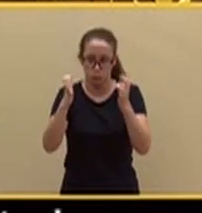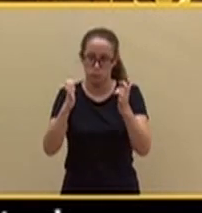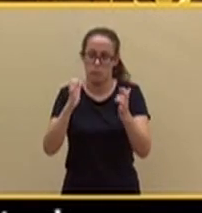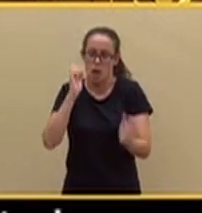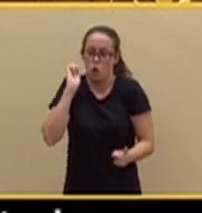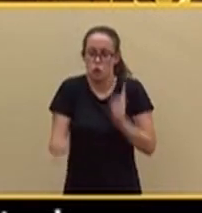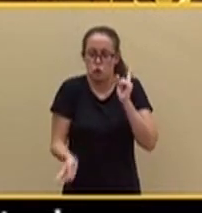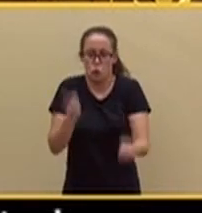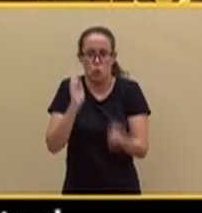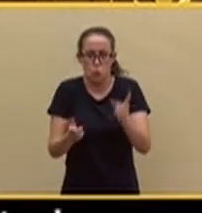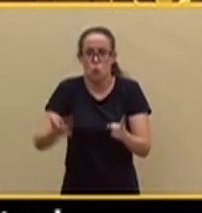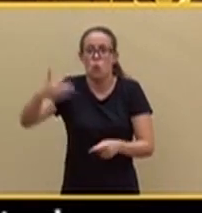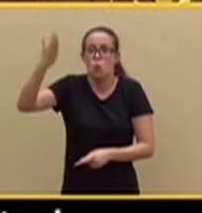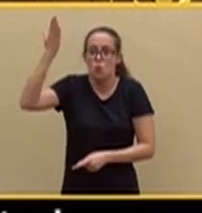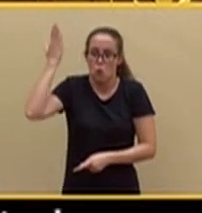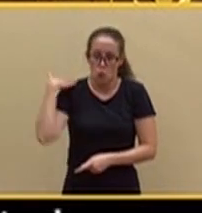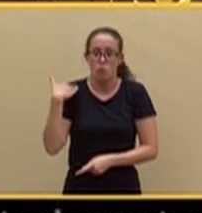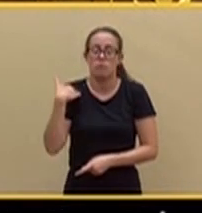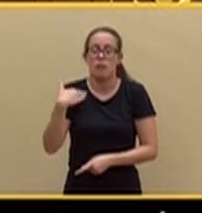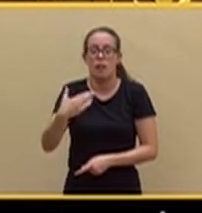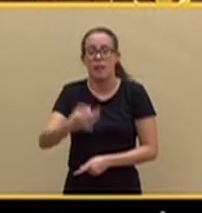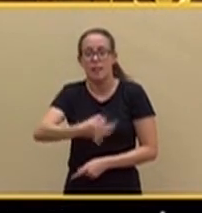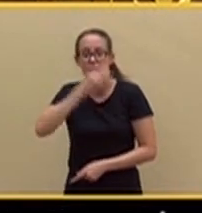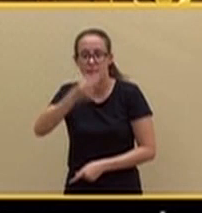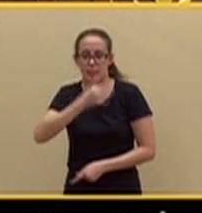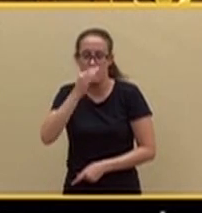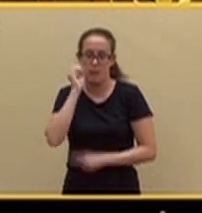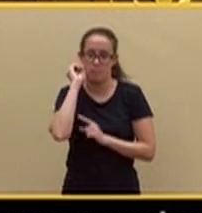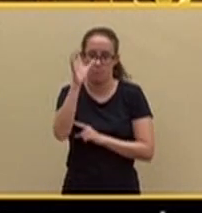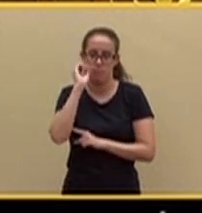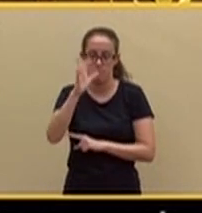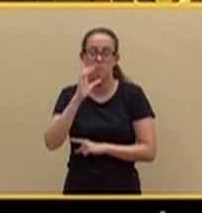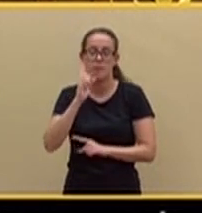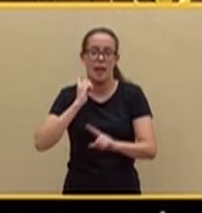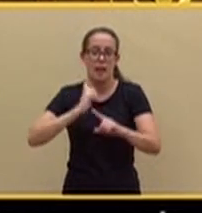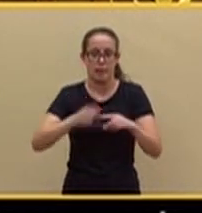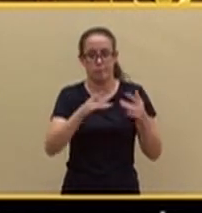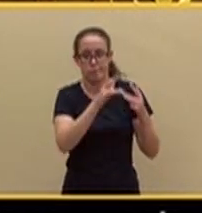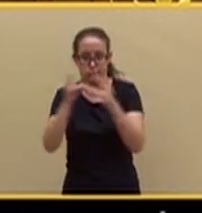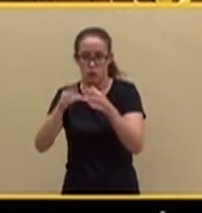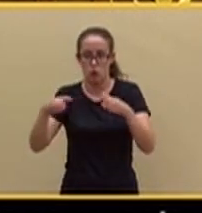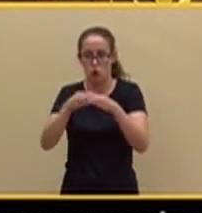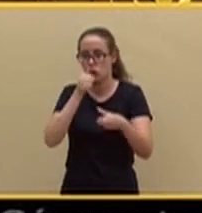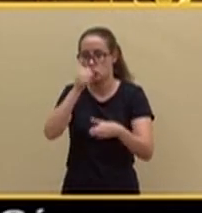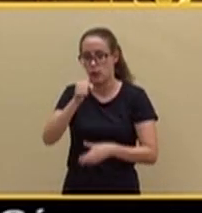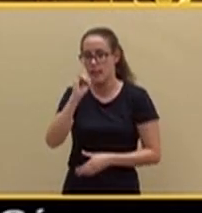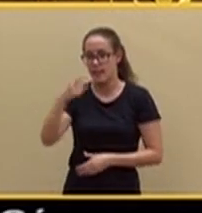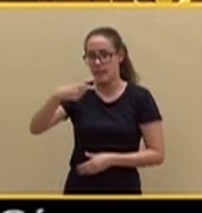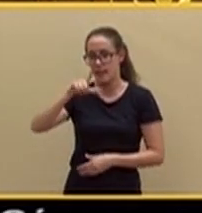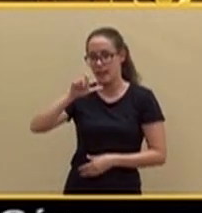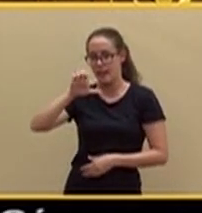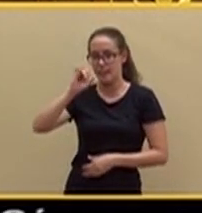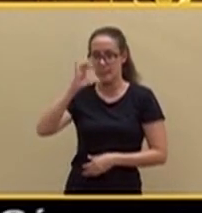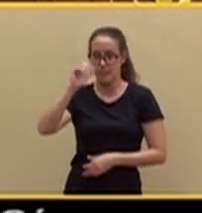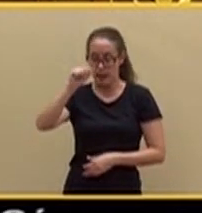discursos de Pablo Iglesias. Es increíble que tengamos que perder el tiempo y el dinero en este empeño de ustedes en profanar tumbas,